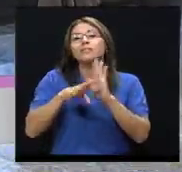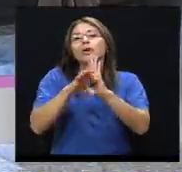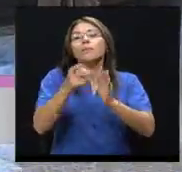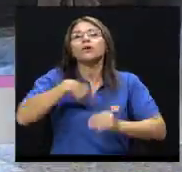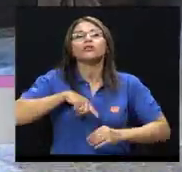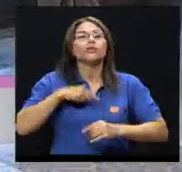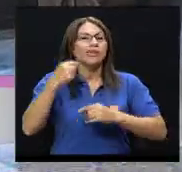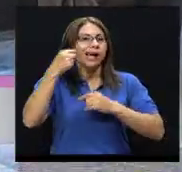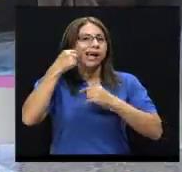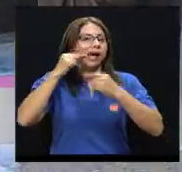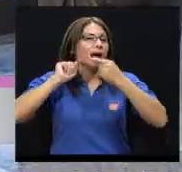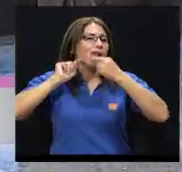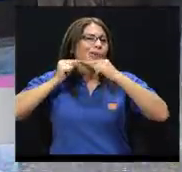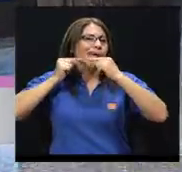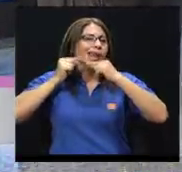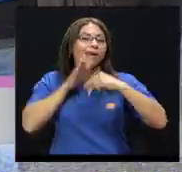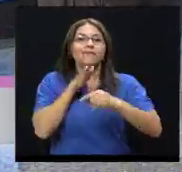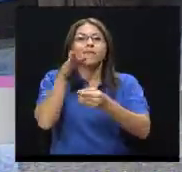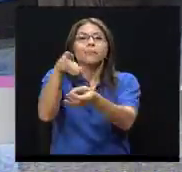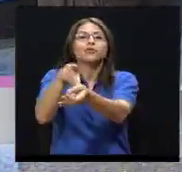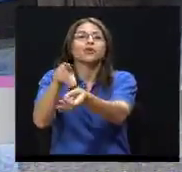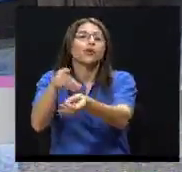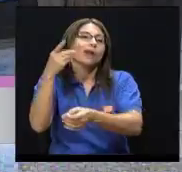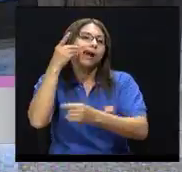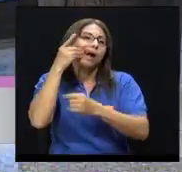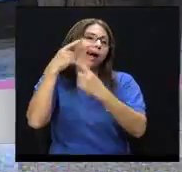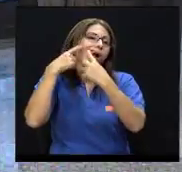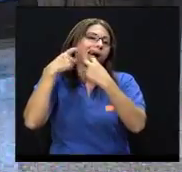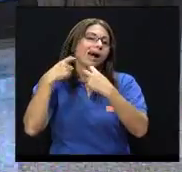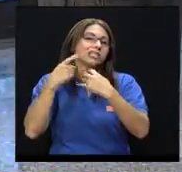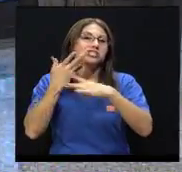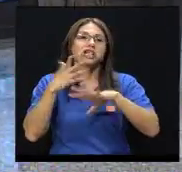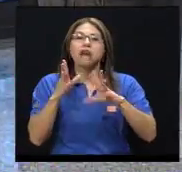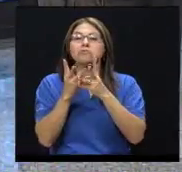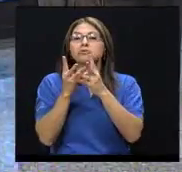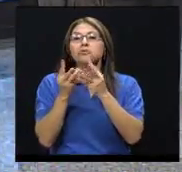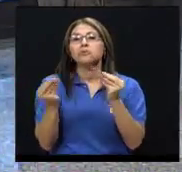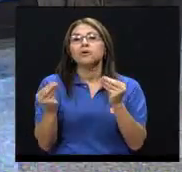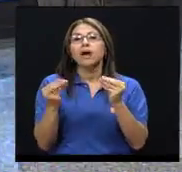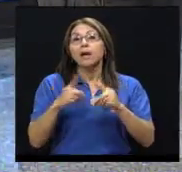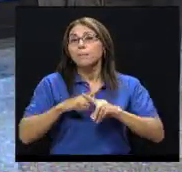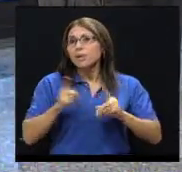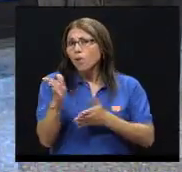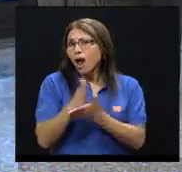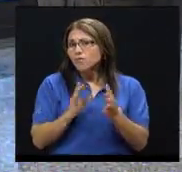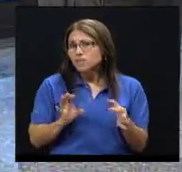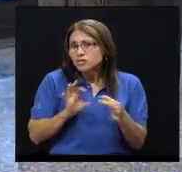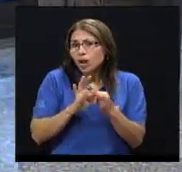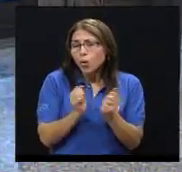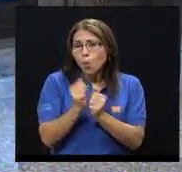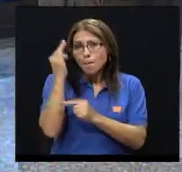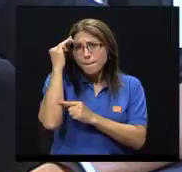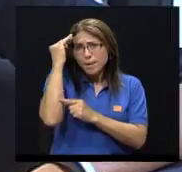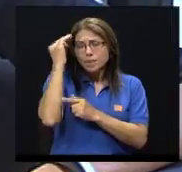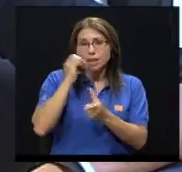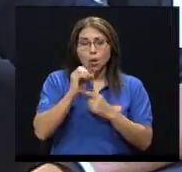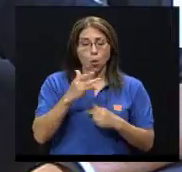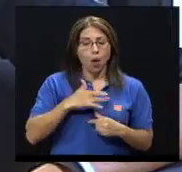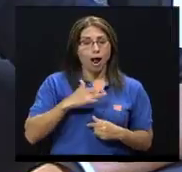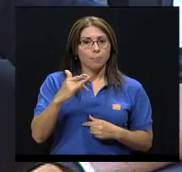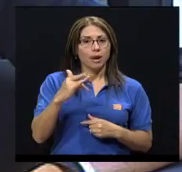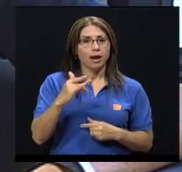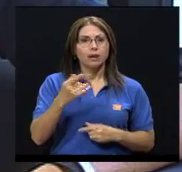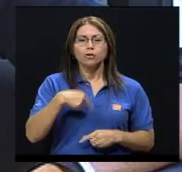inmediatamente vamos donde el odontólogo y ahí nos corrige esa situación y ese dolor. Pero cuando se trata de nuestra alma o de nuestra mente siempre